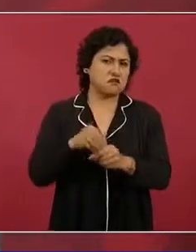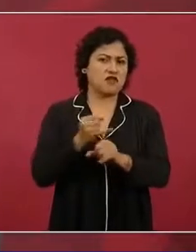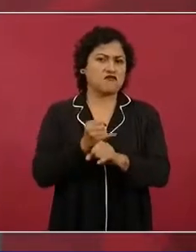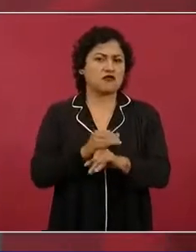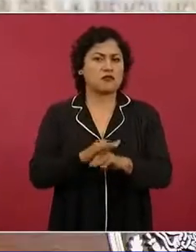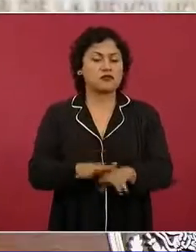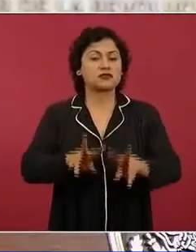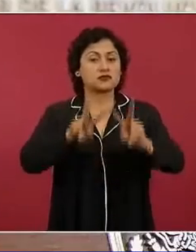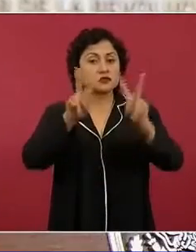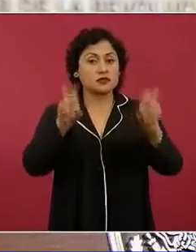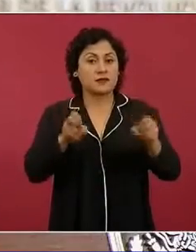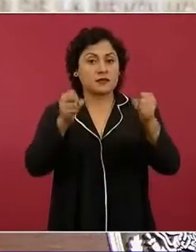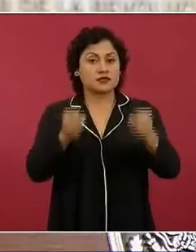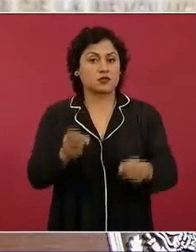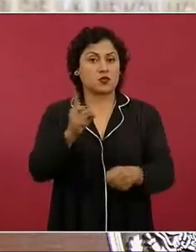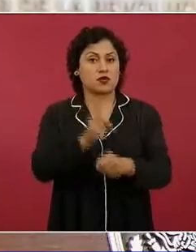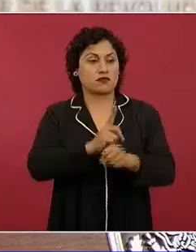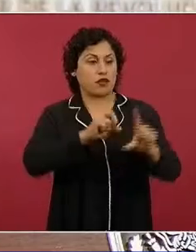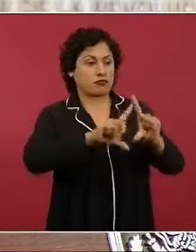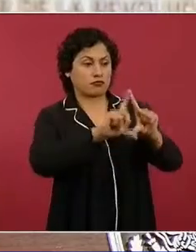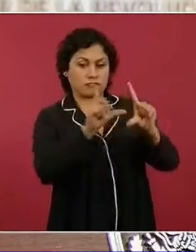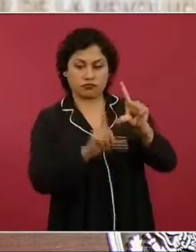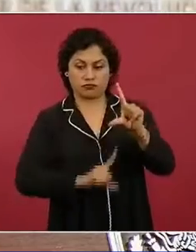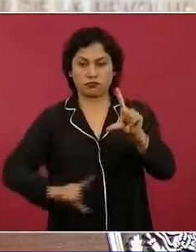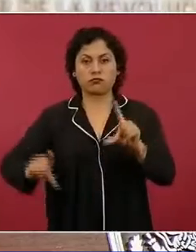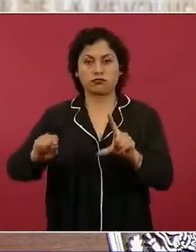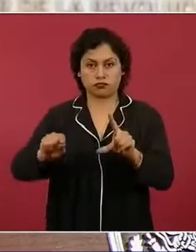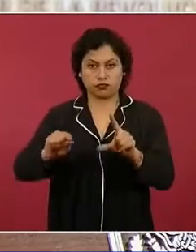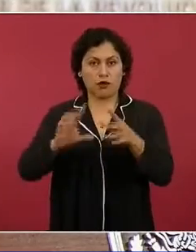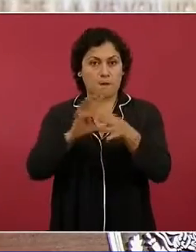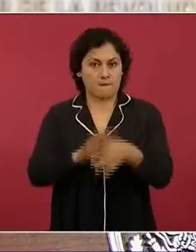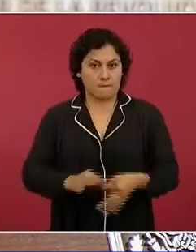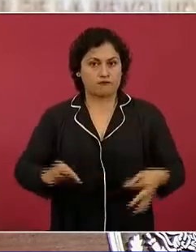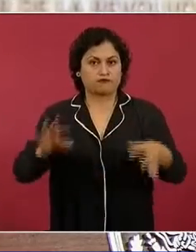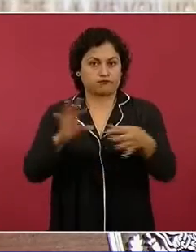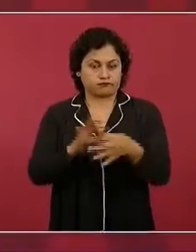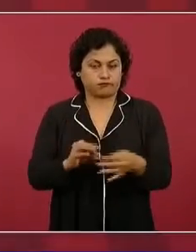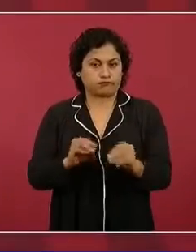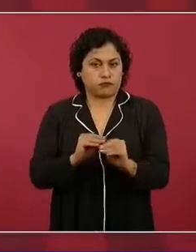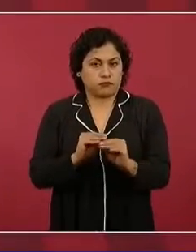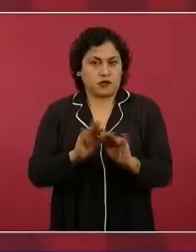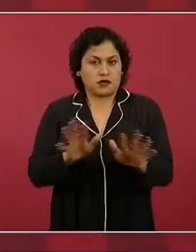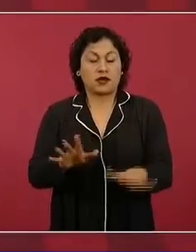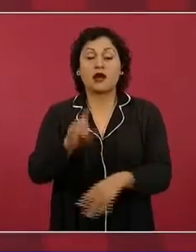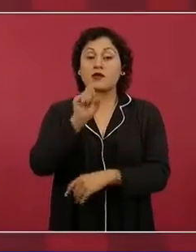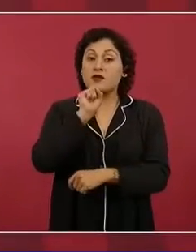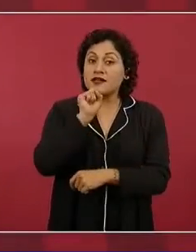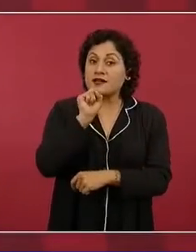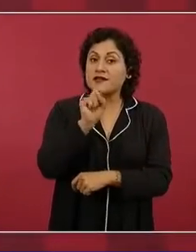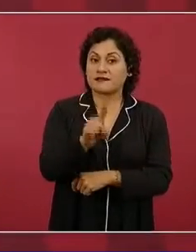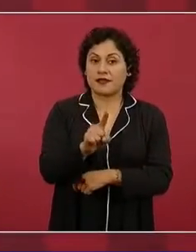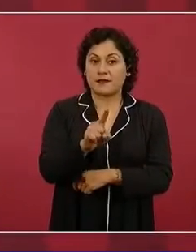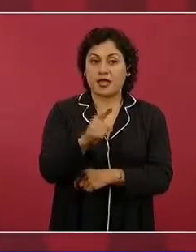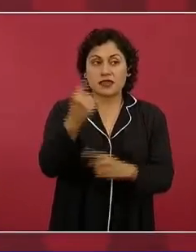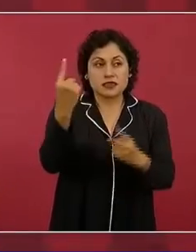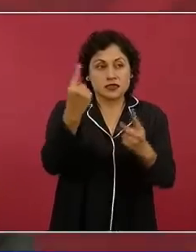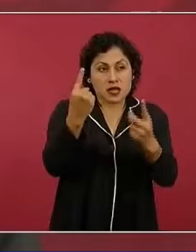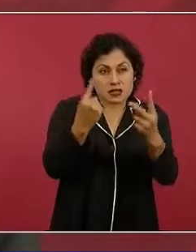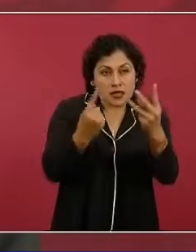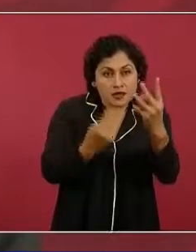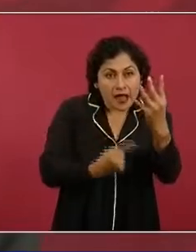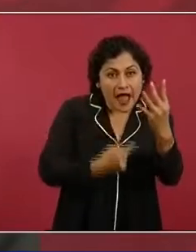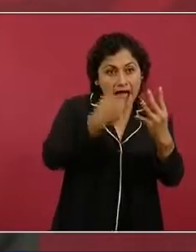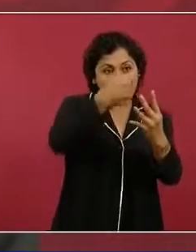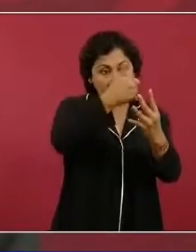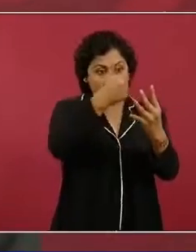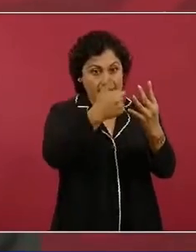seguridad en el país y se va a informar caso por caso de